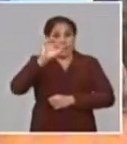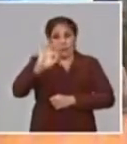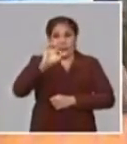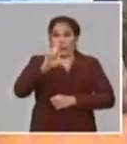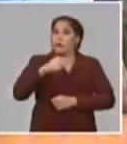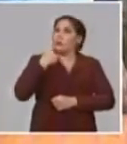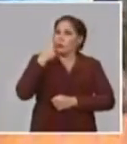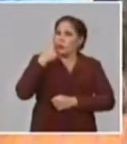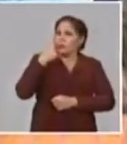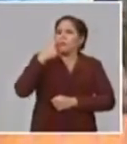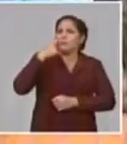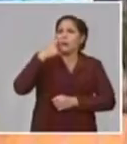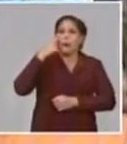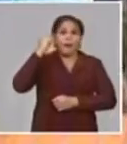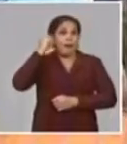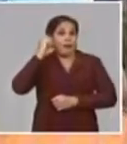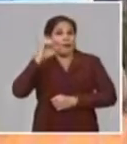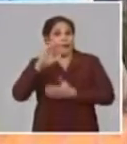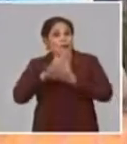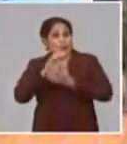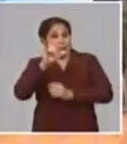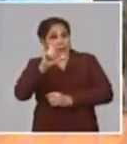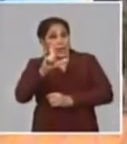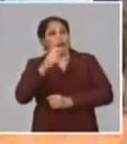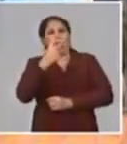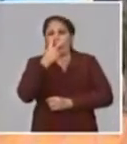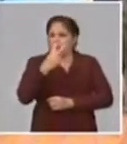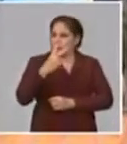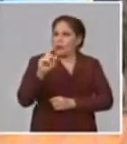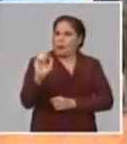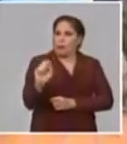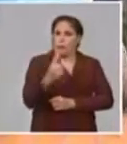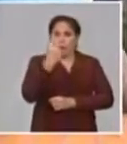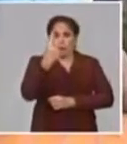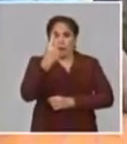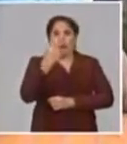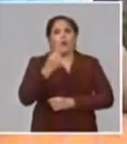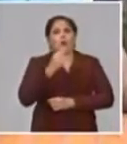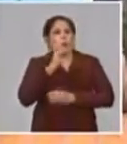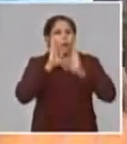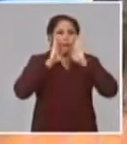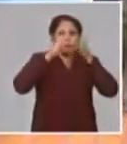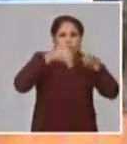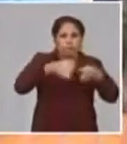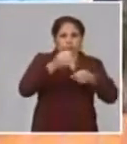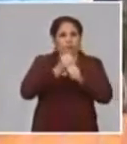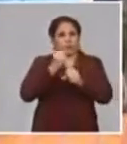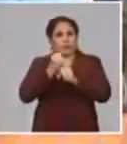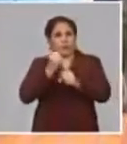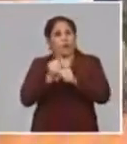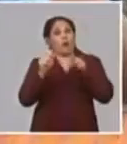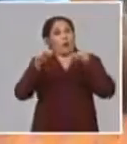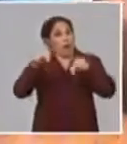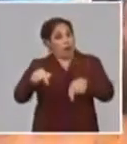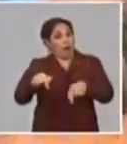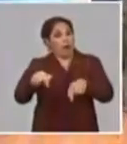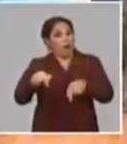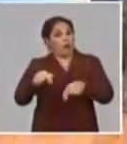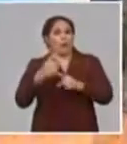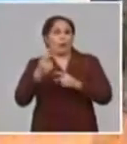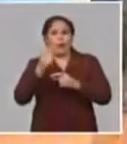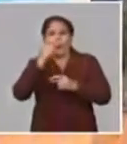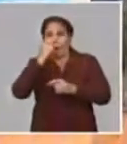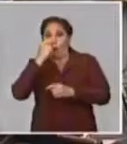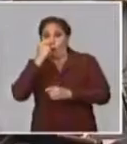particularidades que había que atender y que había que personalizar en el trabajo. Y este es el caso porque ya el